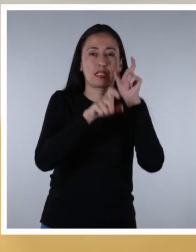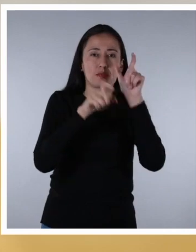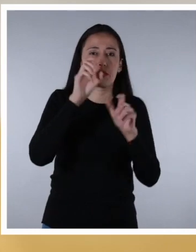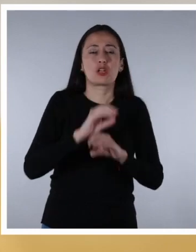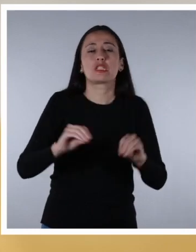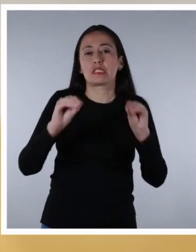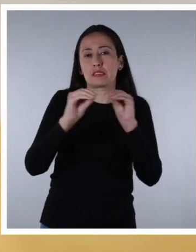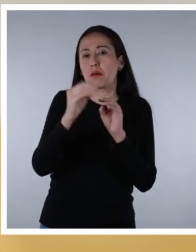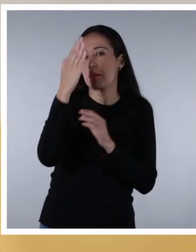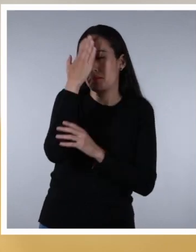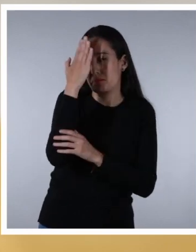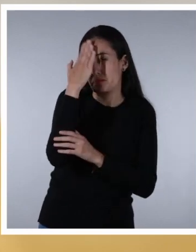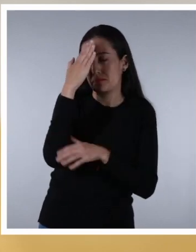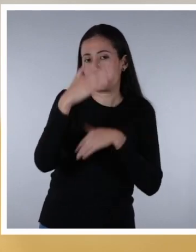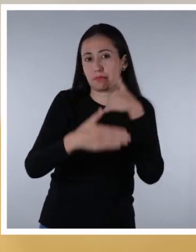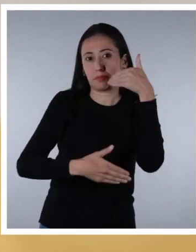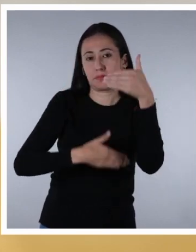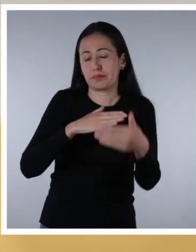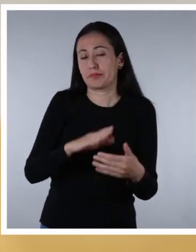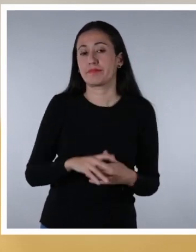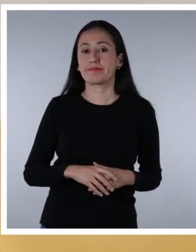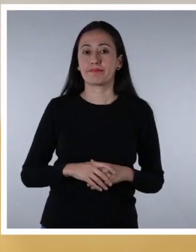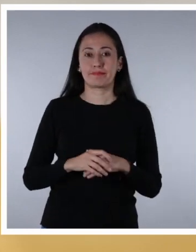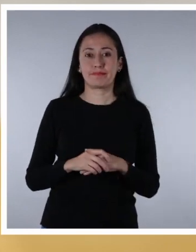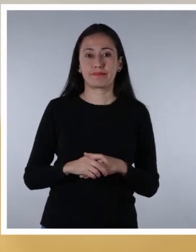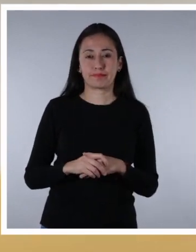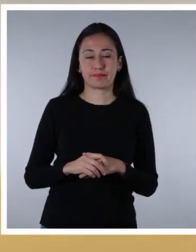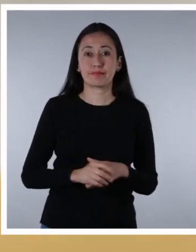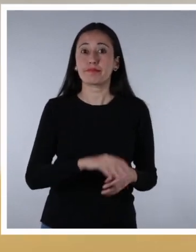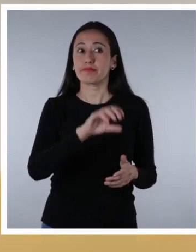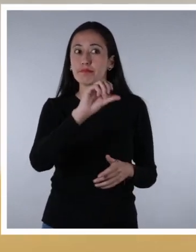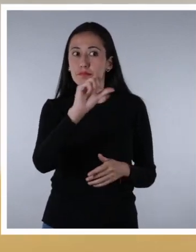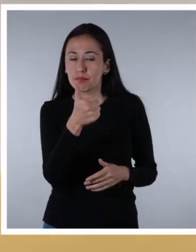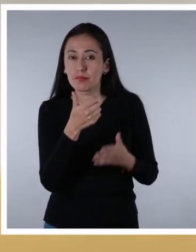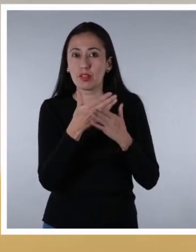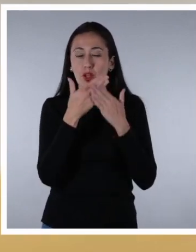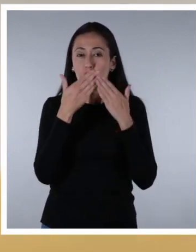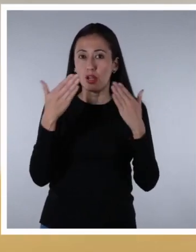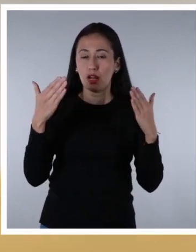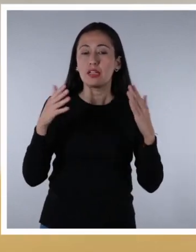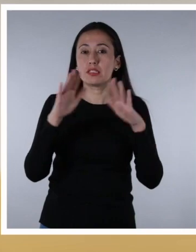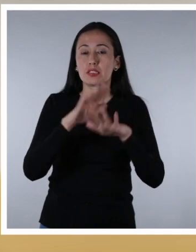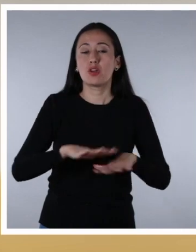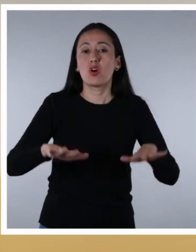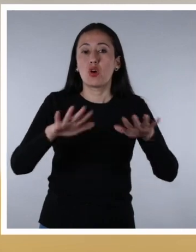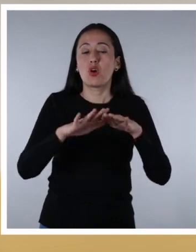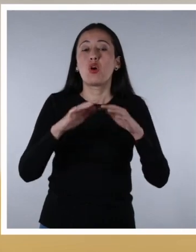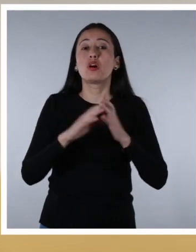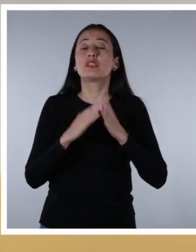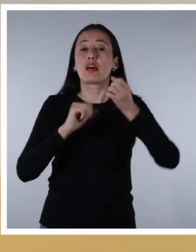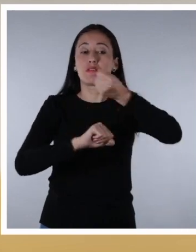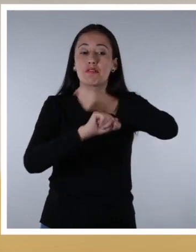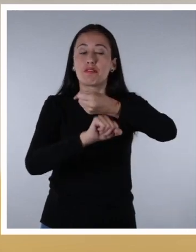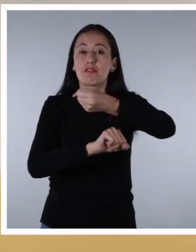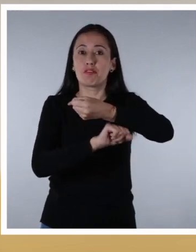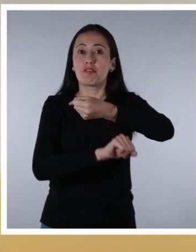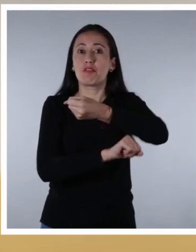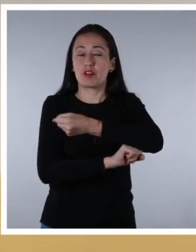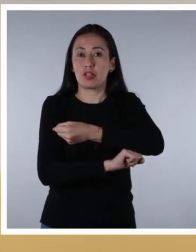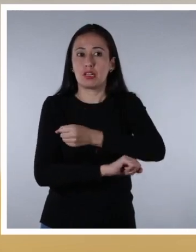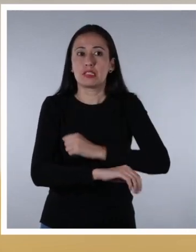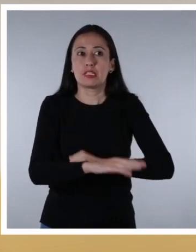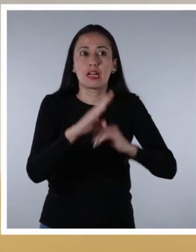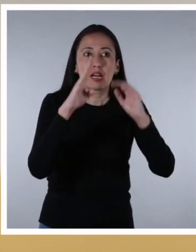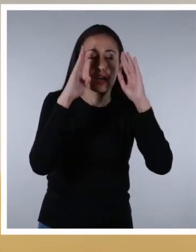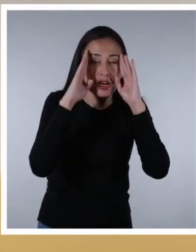capacitadas para orientarte sobre cada una de tus inquietudes. Otra de las cosas que tenemos que hacer es fortalecer la capacidad